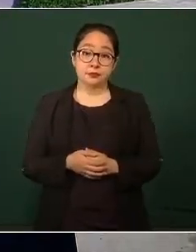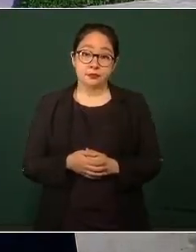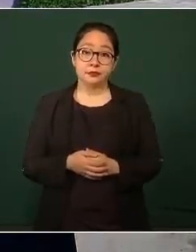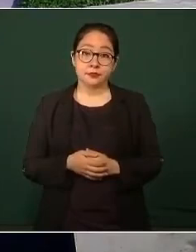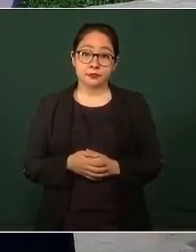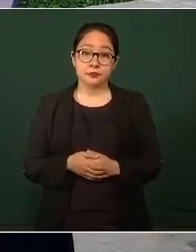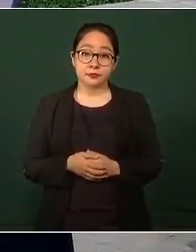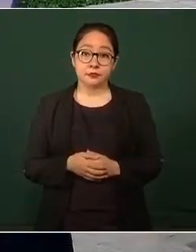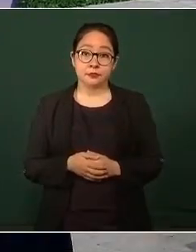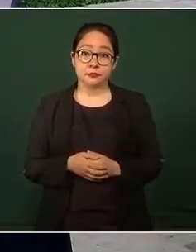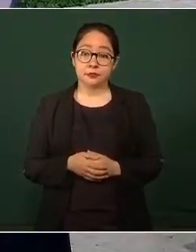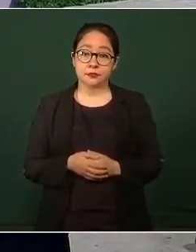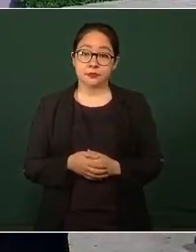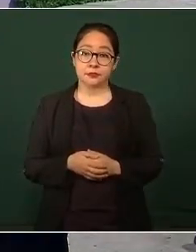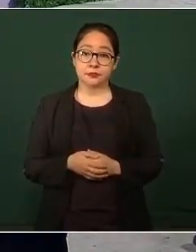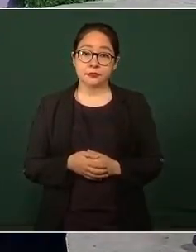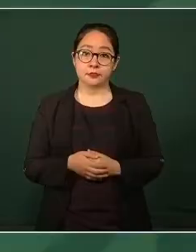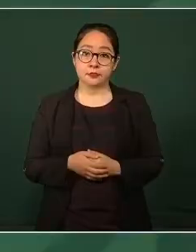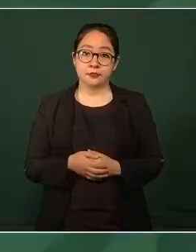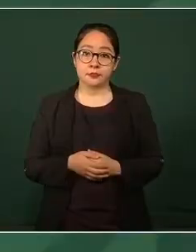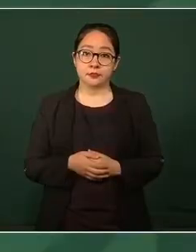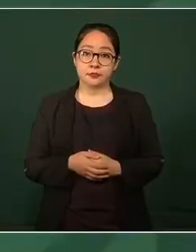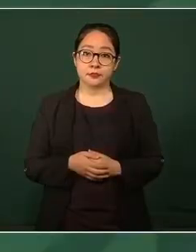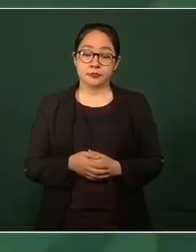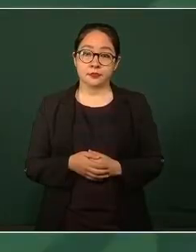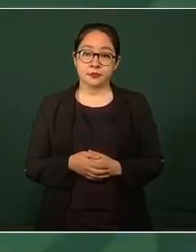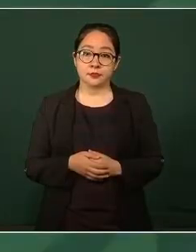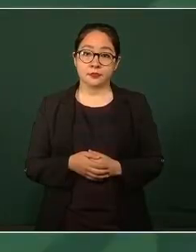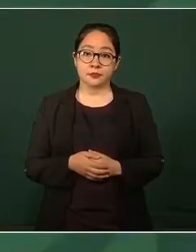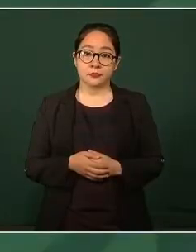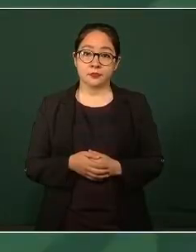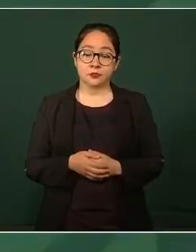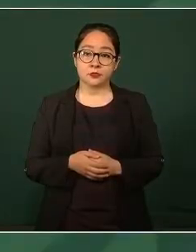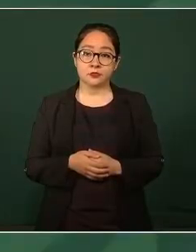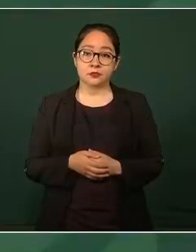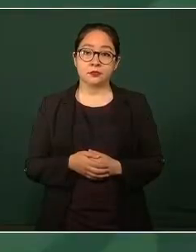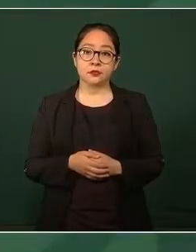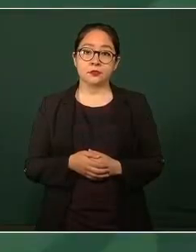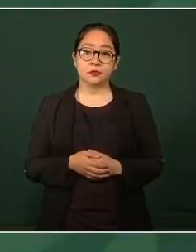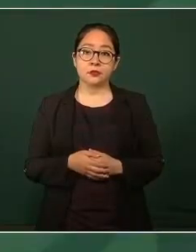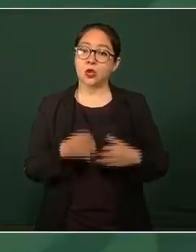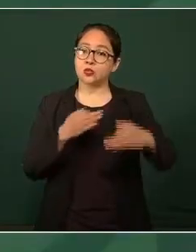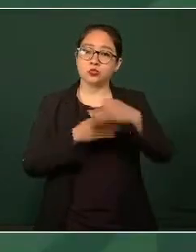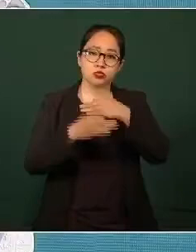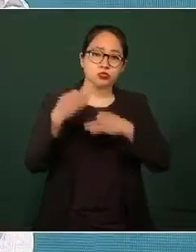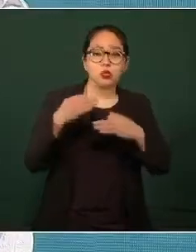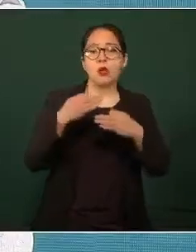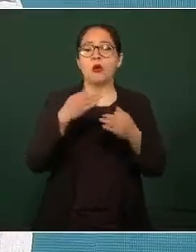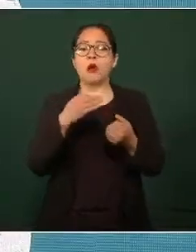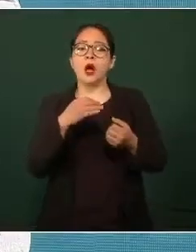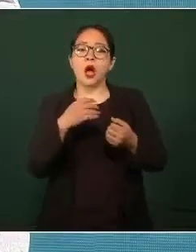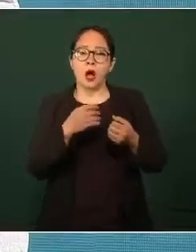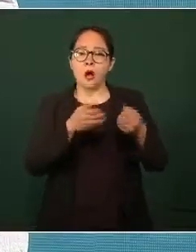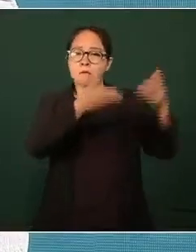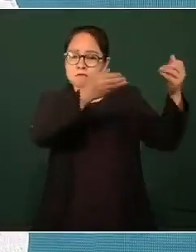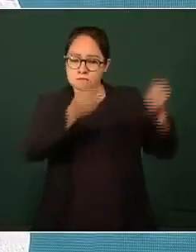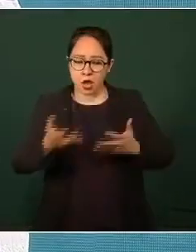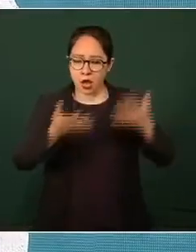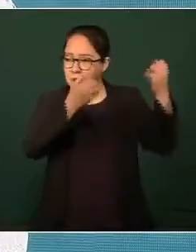todos estos envíos con todas estas entregas se va a seguir